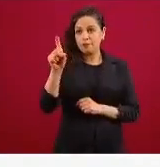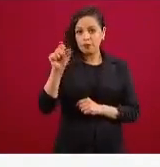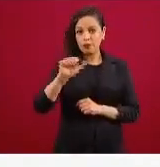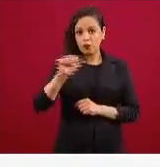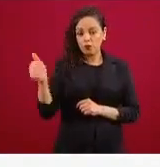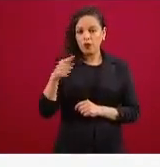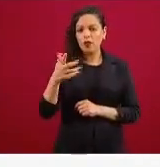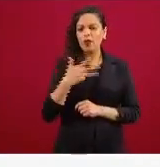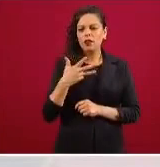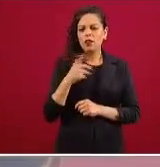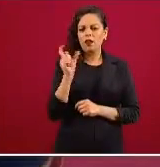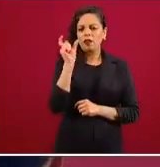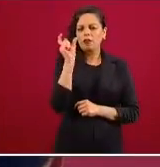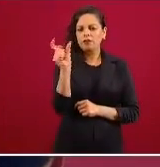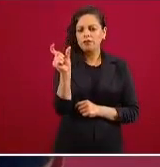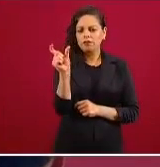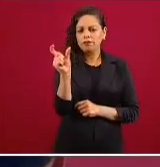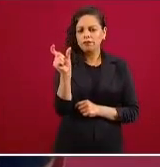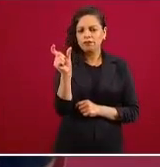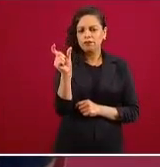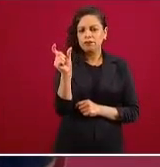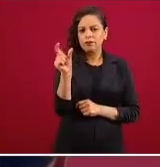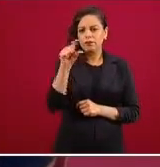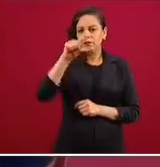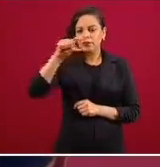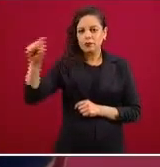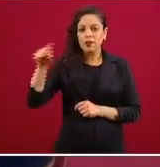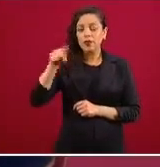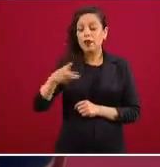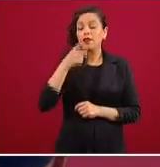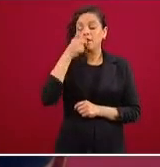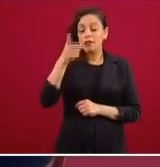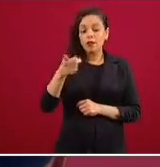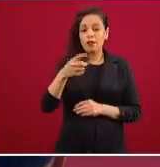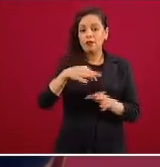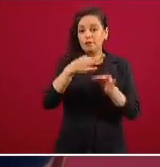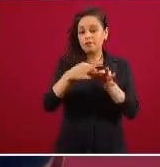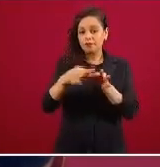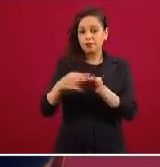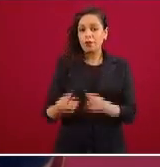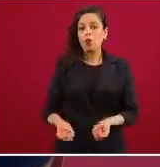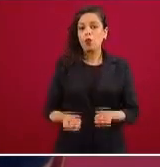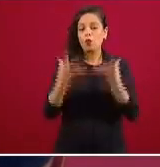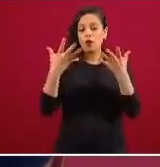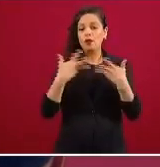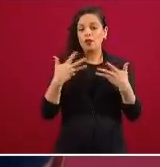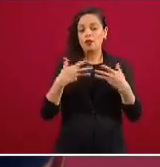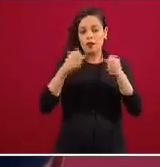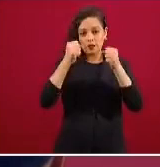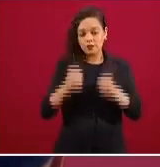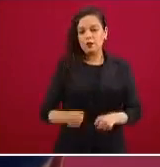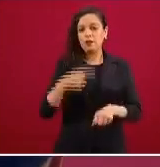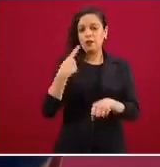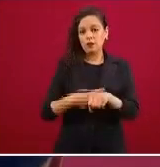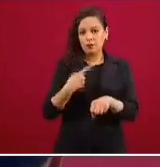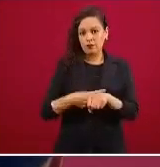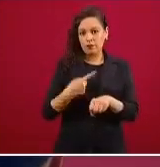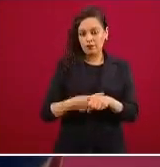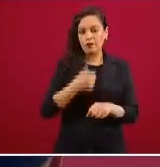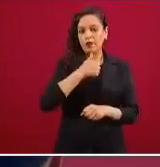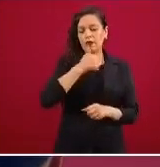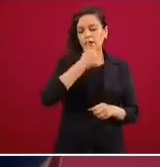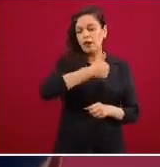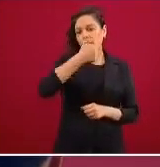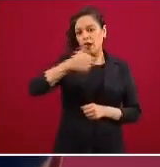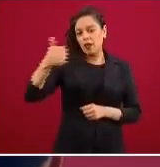pequeña tarjetita que dice exactamente cuántos casos se han registrado y se han confirmado en los municipios. Invitamos a todas